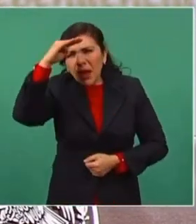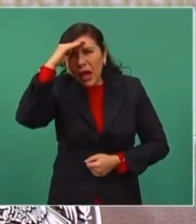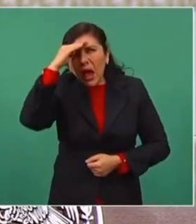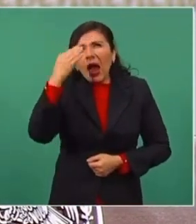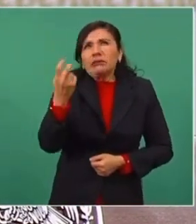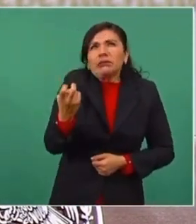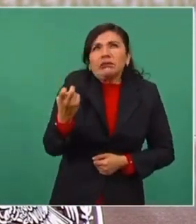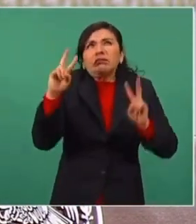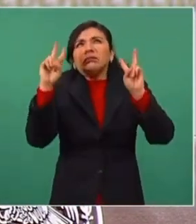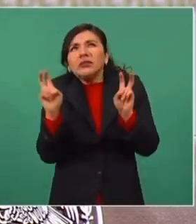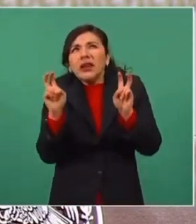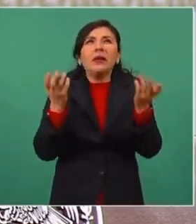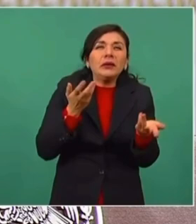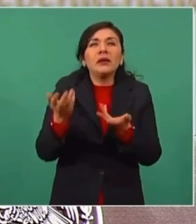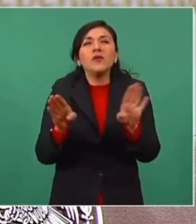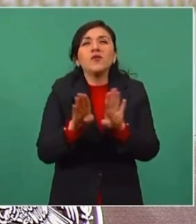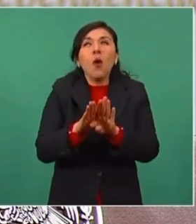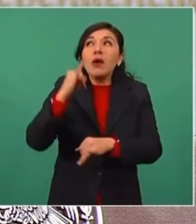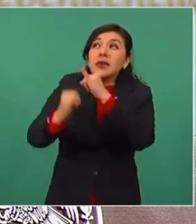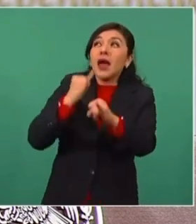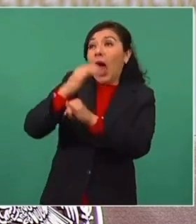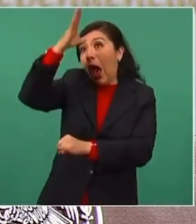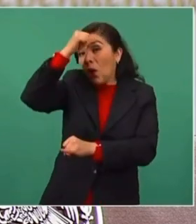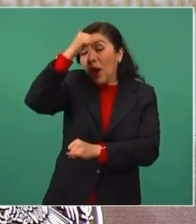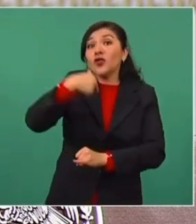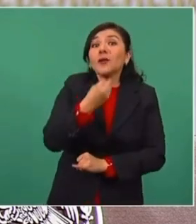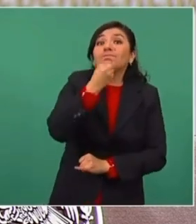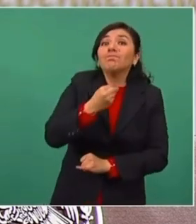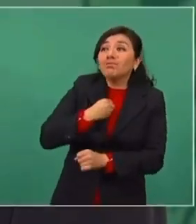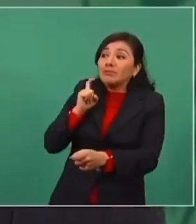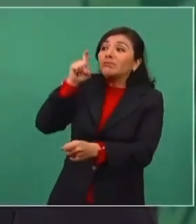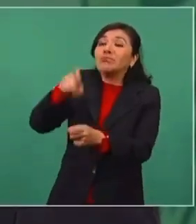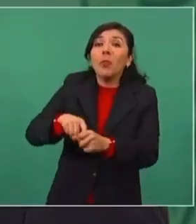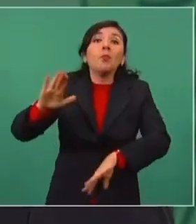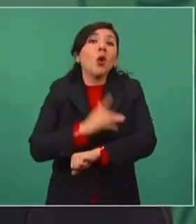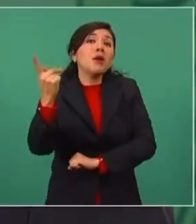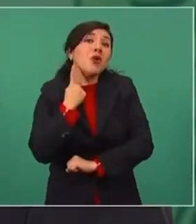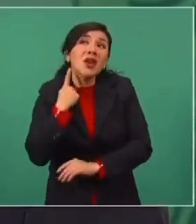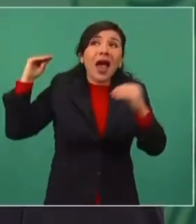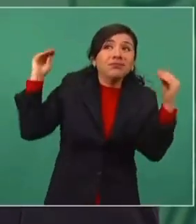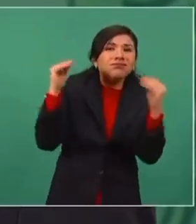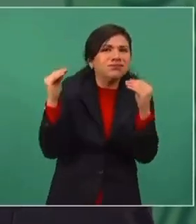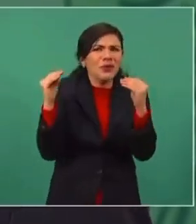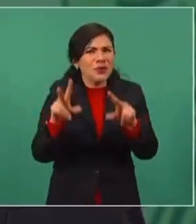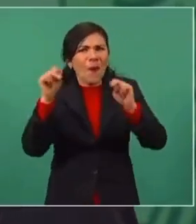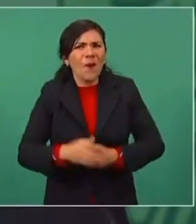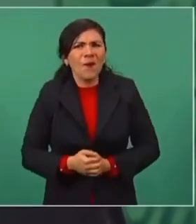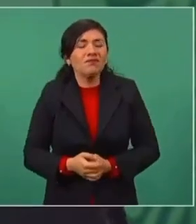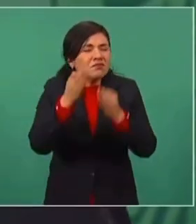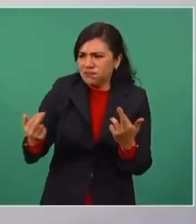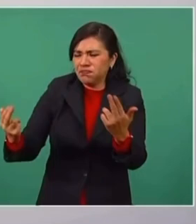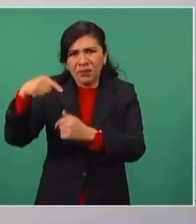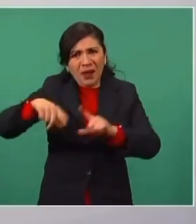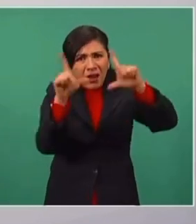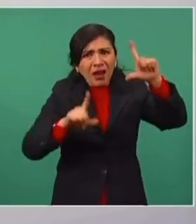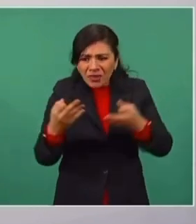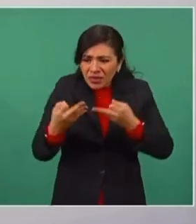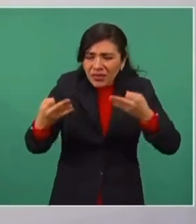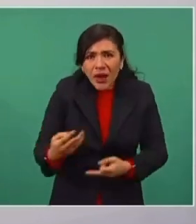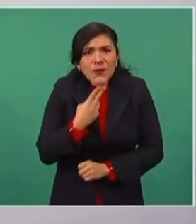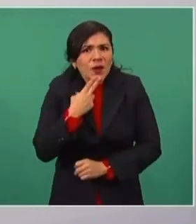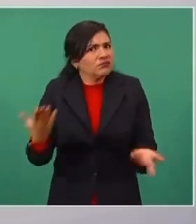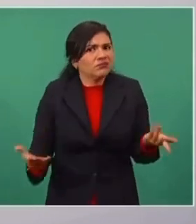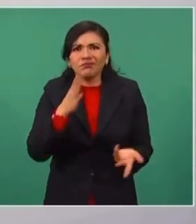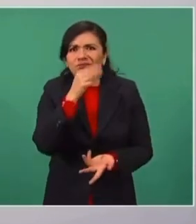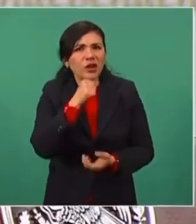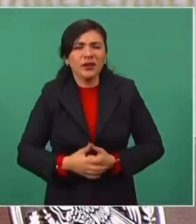de que haya un acuerdo internacional y nosotros tenemos que adherirnos por cuestiones políticas. No, lo fundamental son las convicciones. No podemos